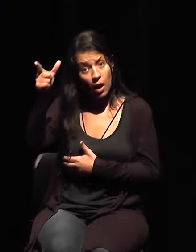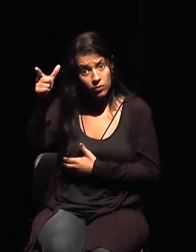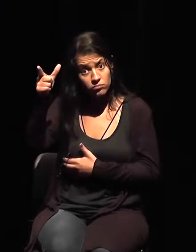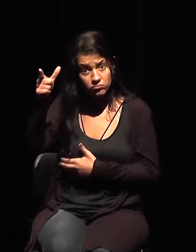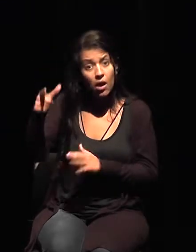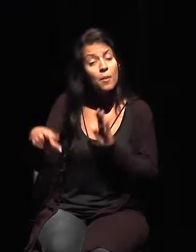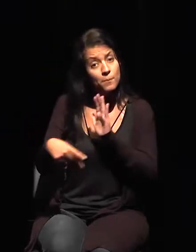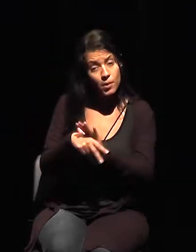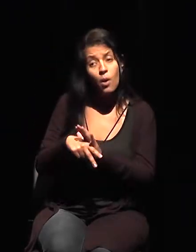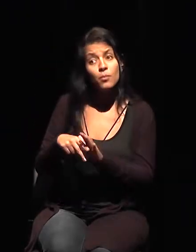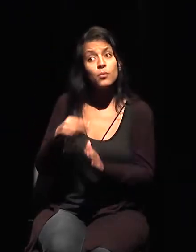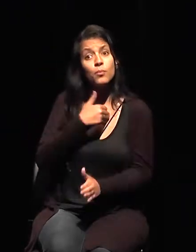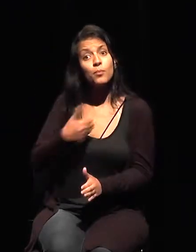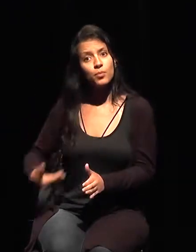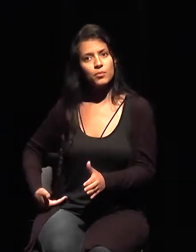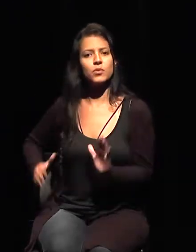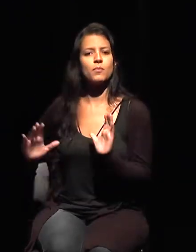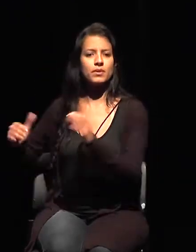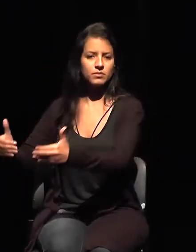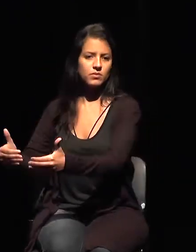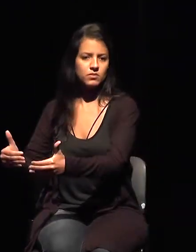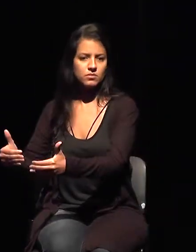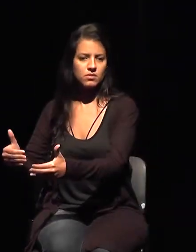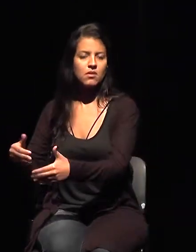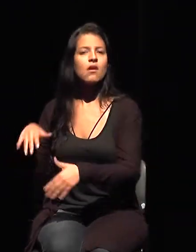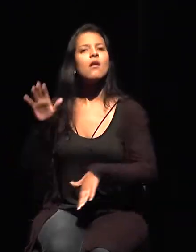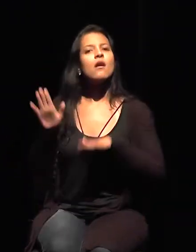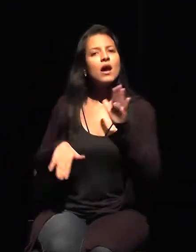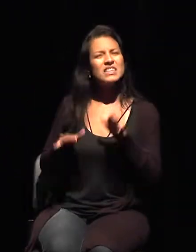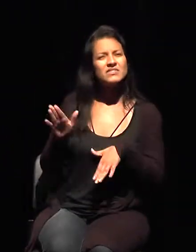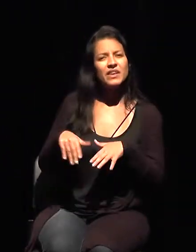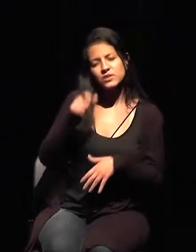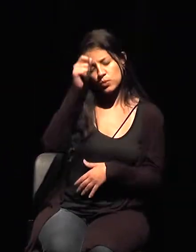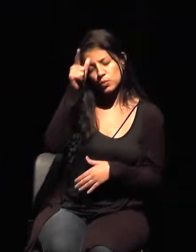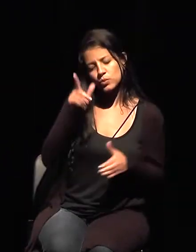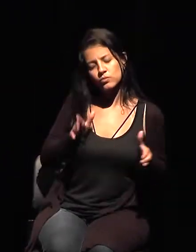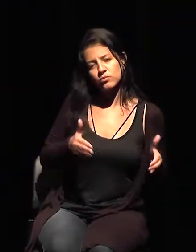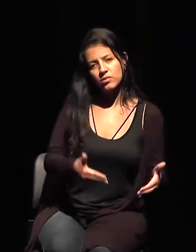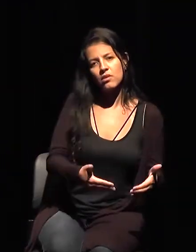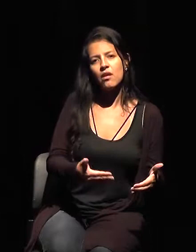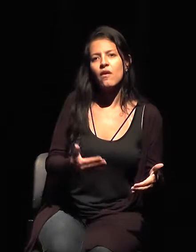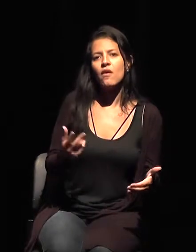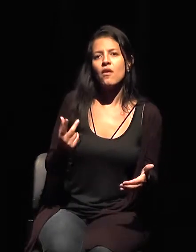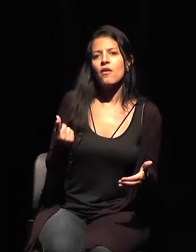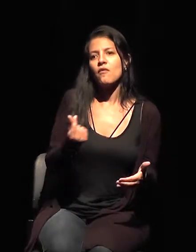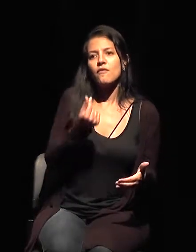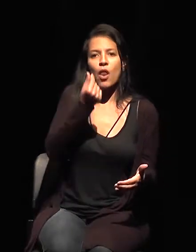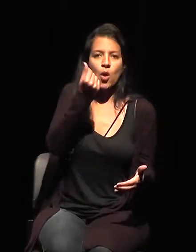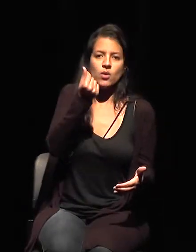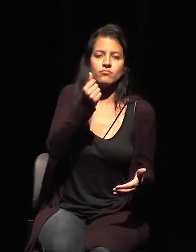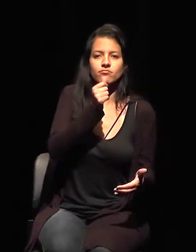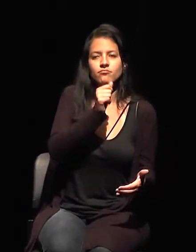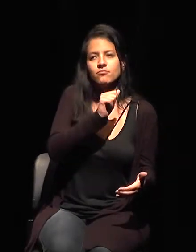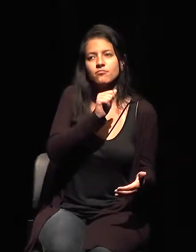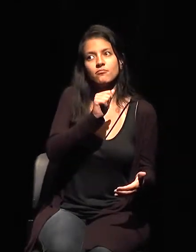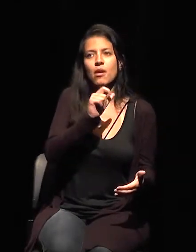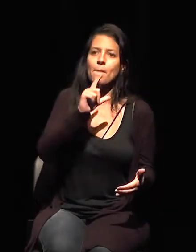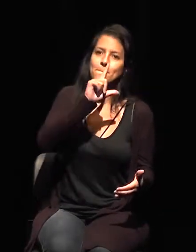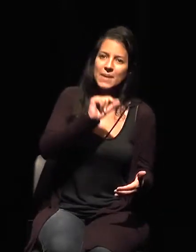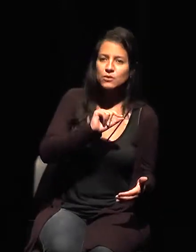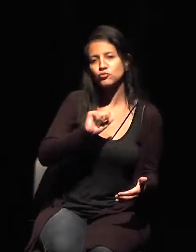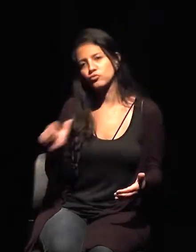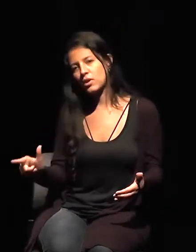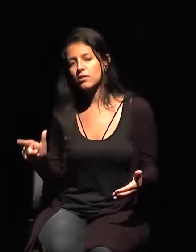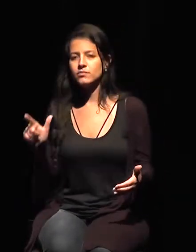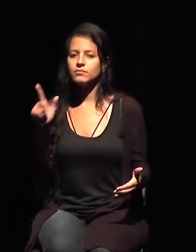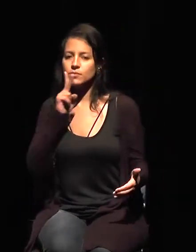sea algo cuyo valor, pues sobrepase el valor de los cigarrillos, del tabaco, en fin, pero si no tiene precio, pero tiene mucho